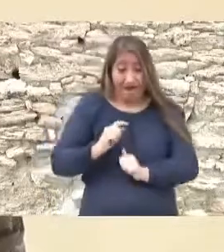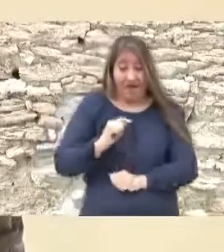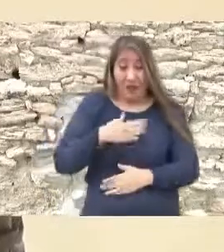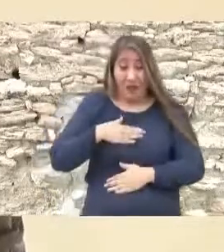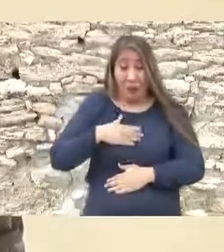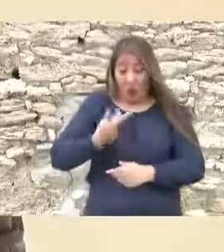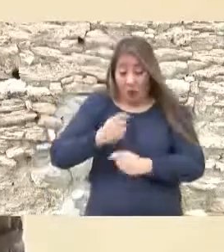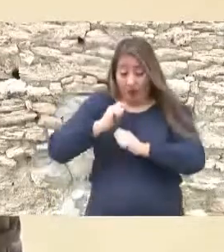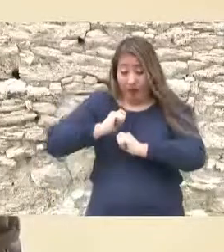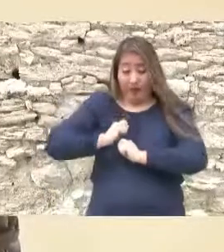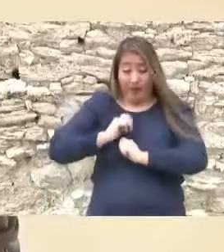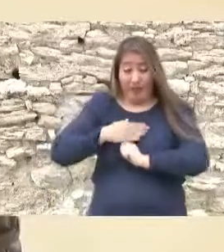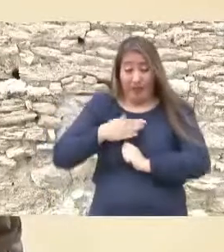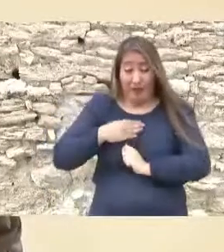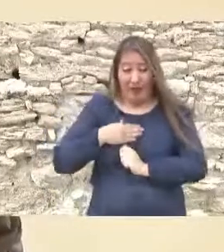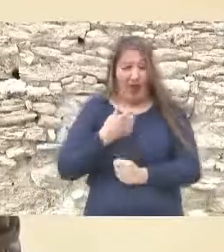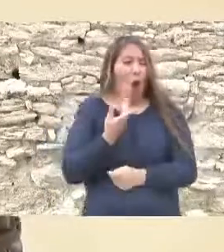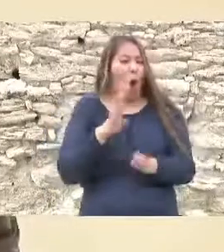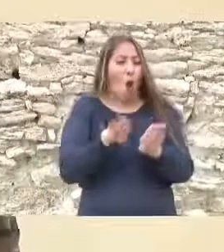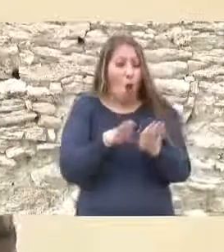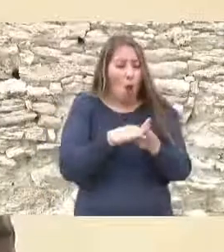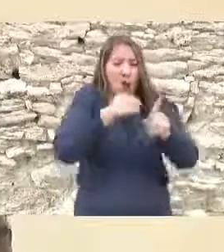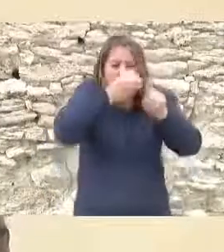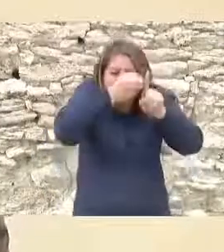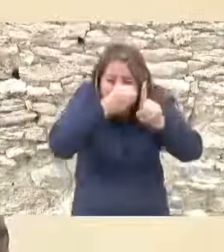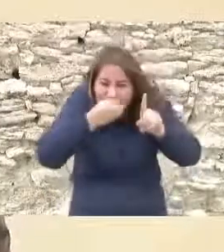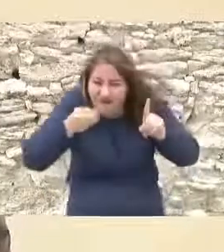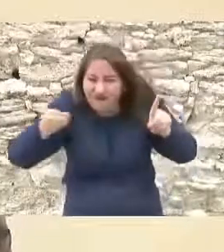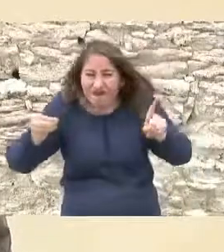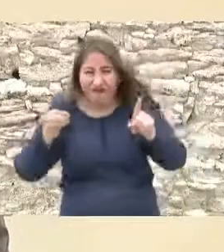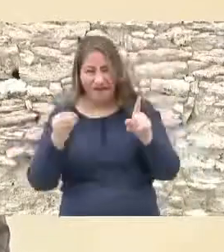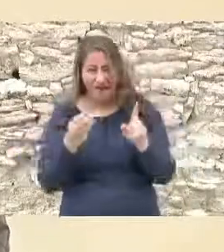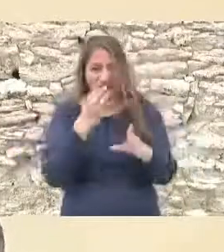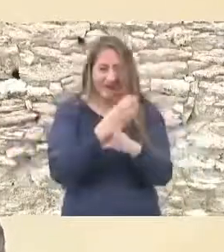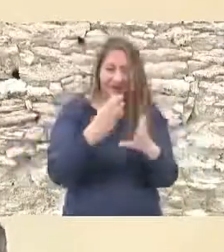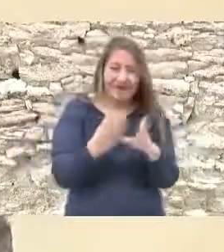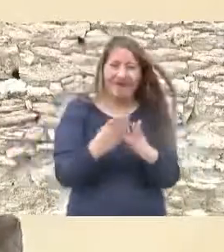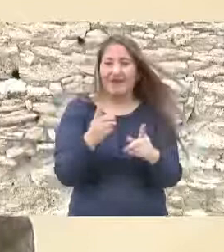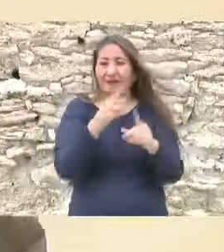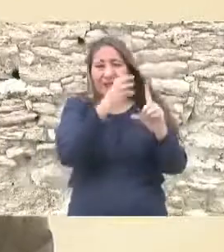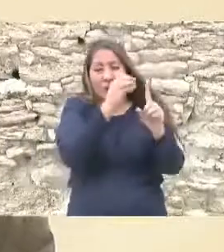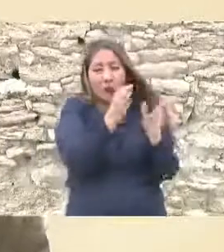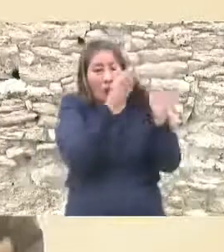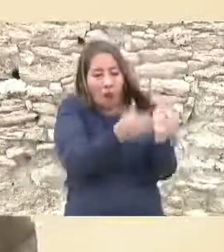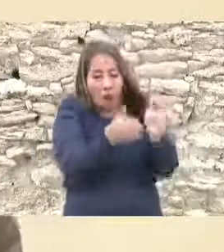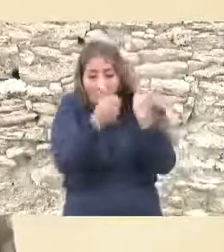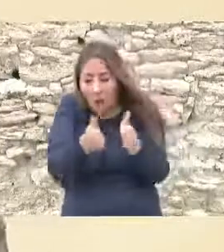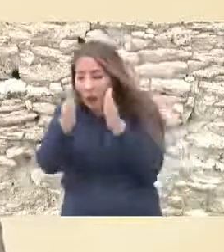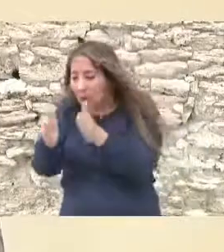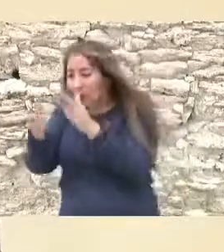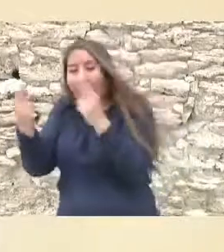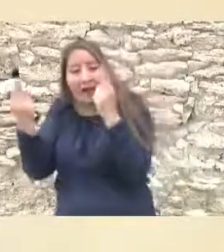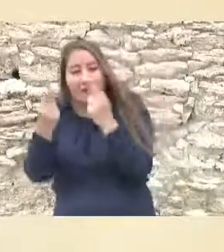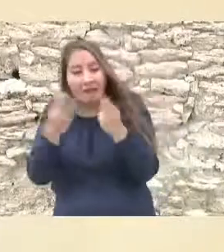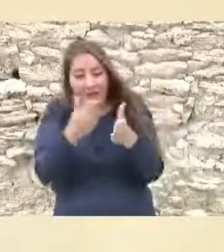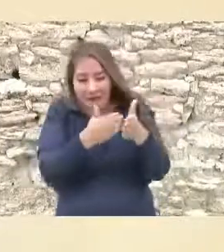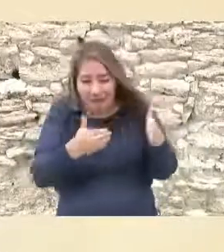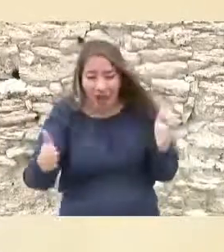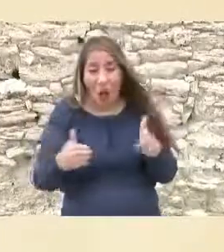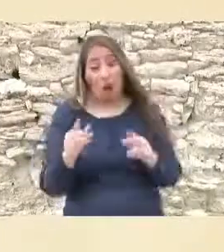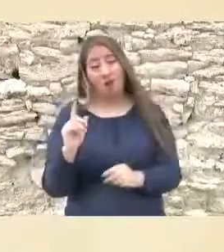desarrollo entonces ojalá y en estas